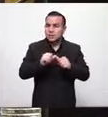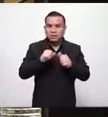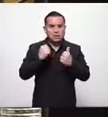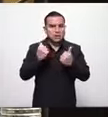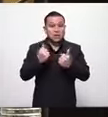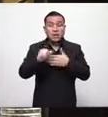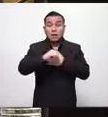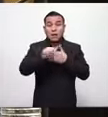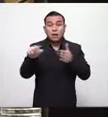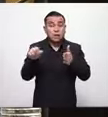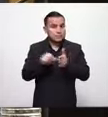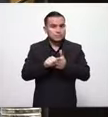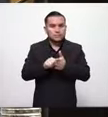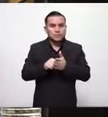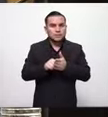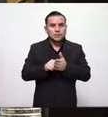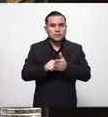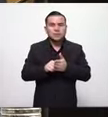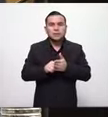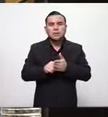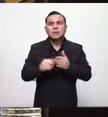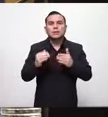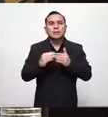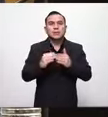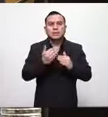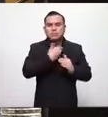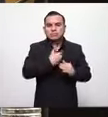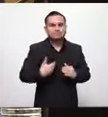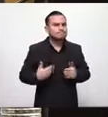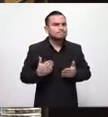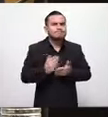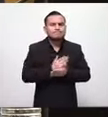ejecutivo o sea esa ya era nuestra posición natural